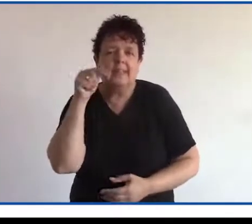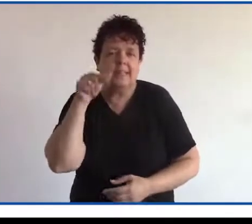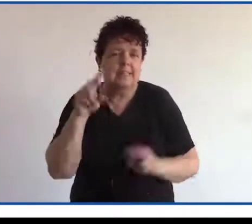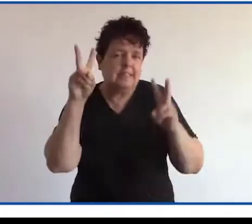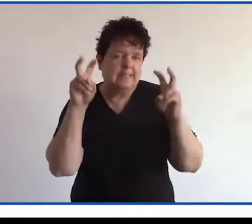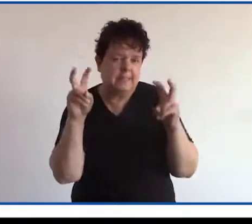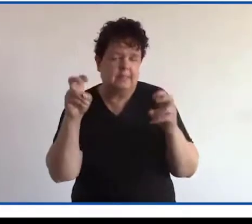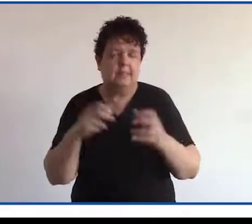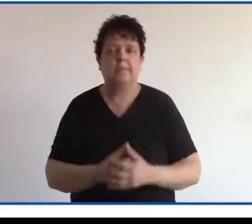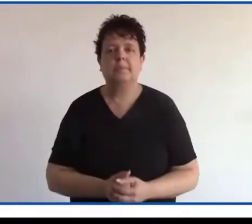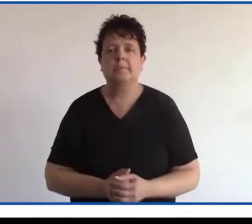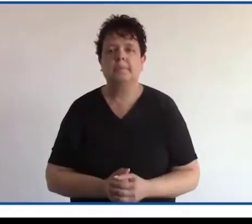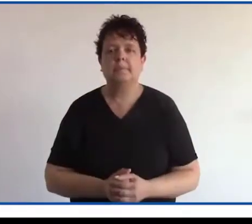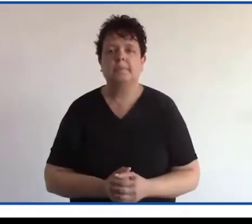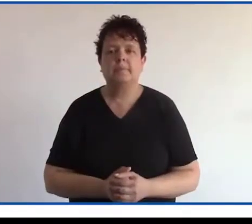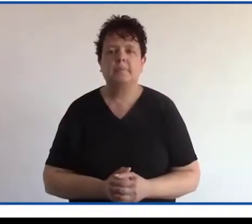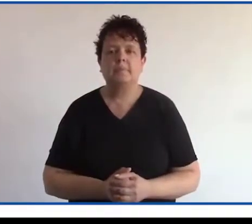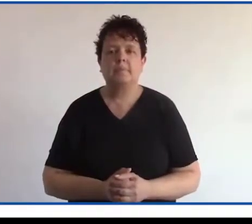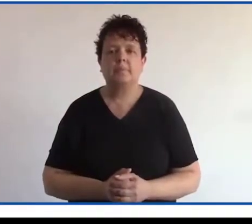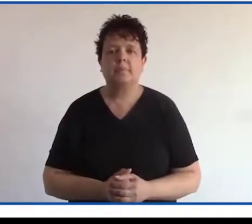este tema. 4.